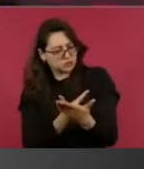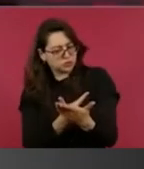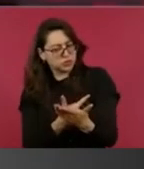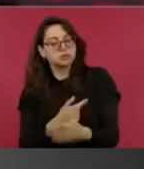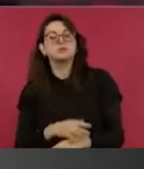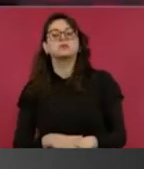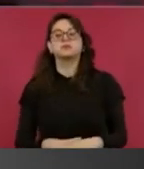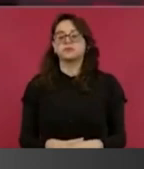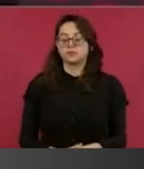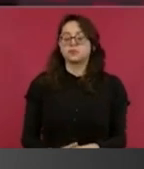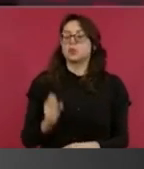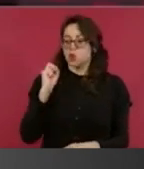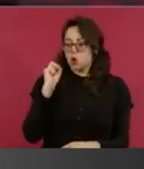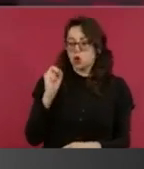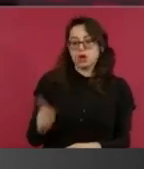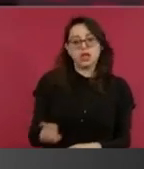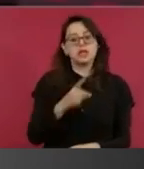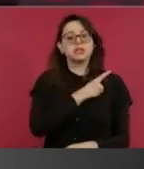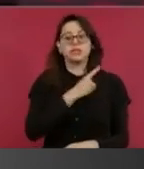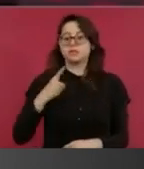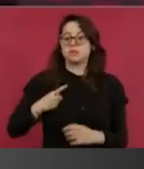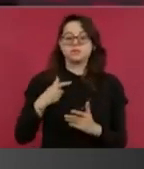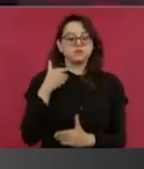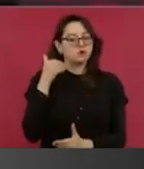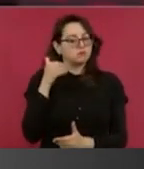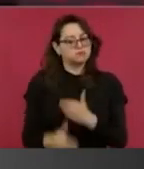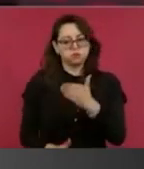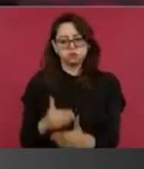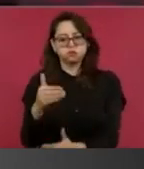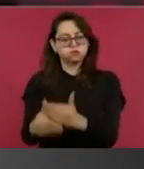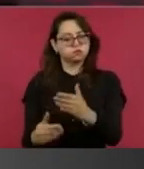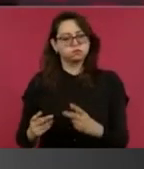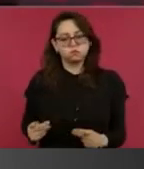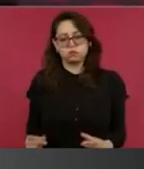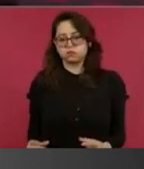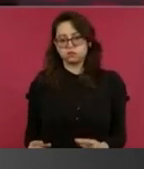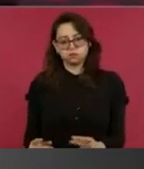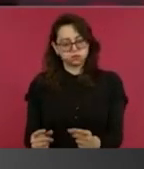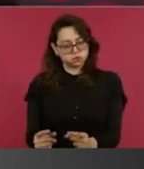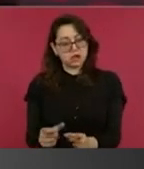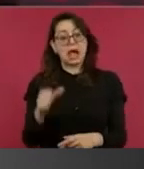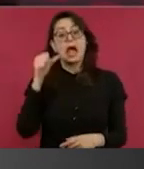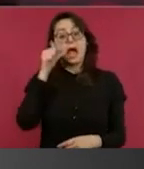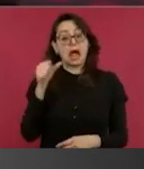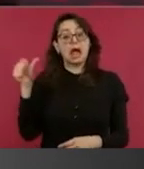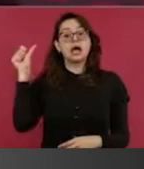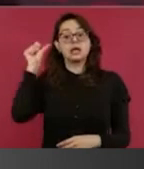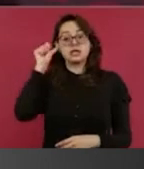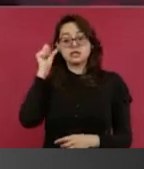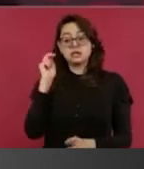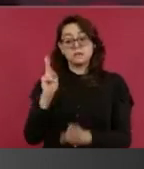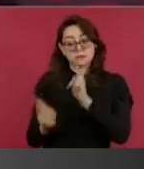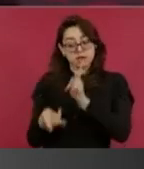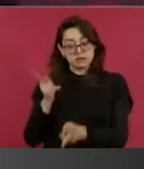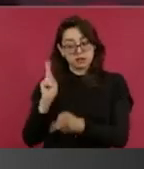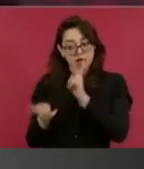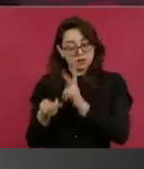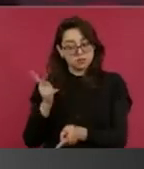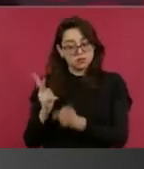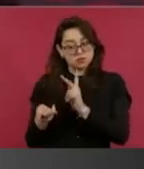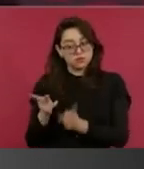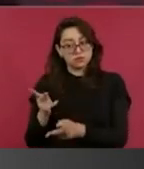lo más pronto posible, adelantar